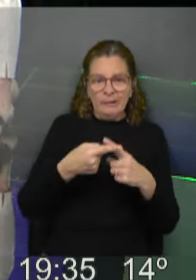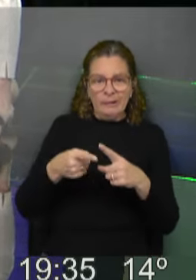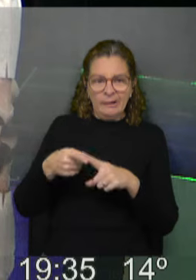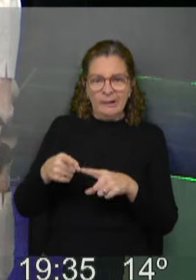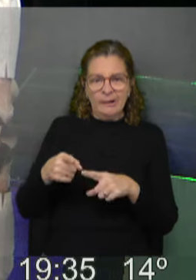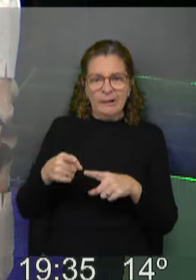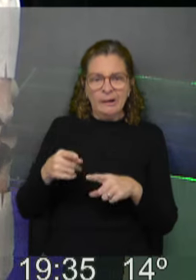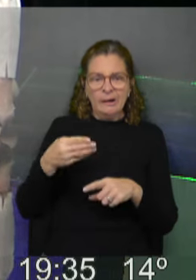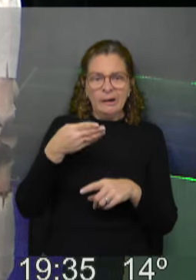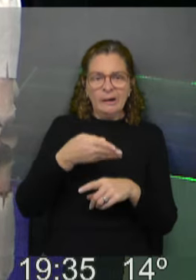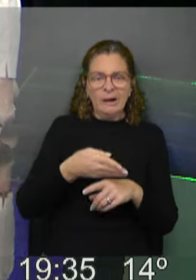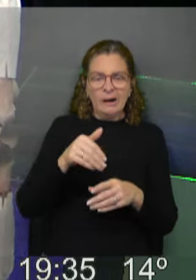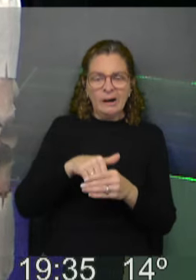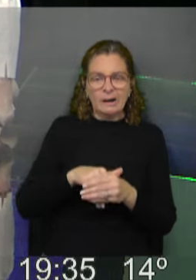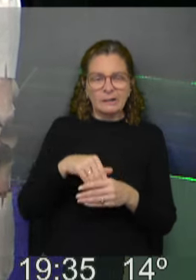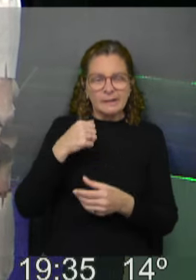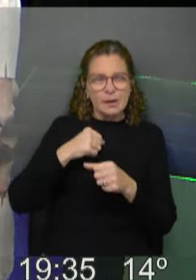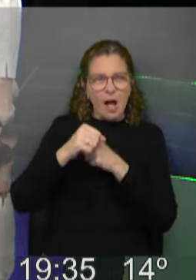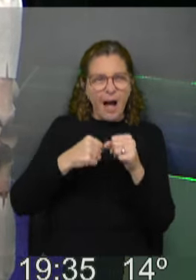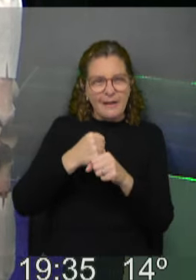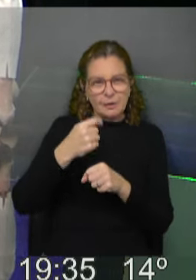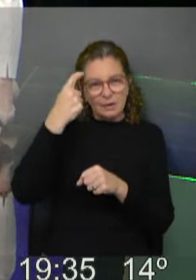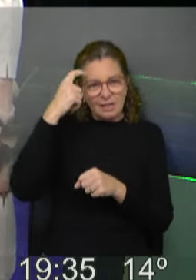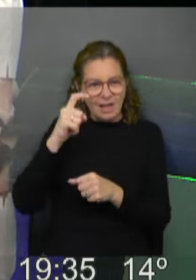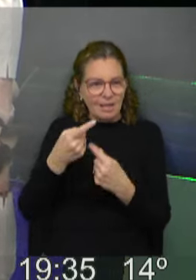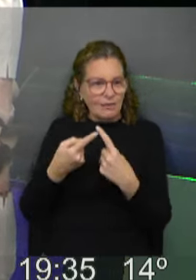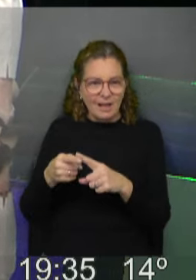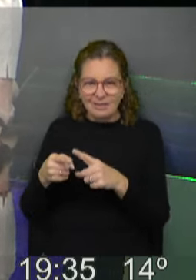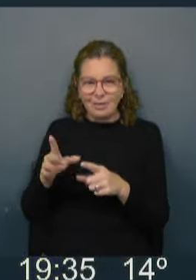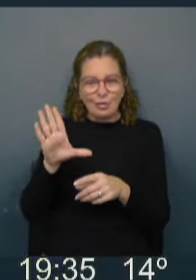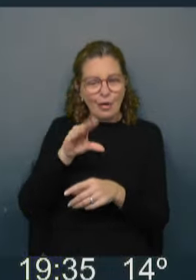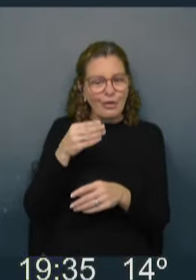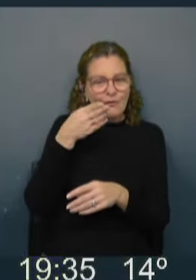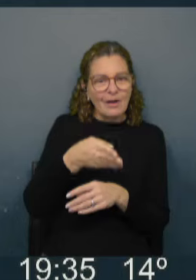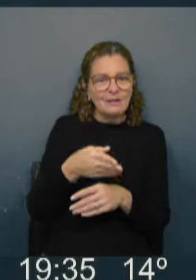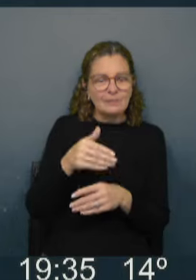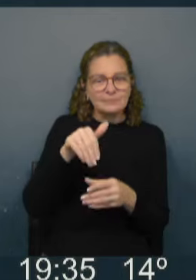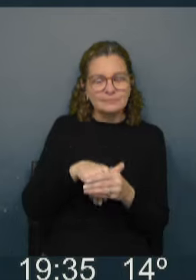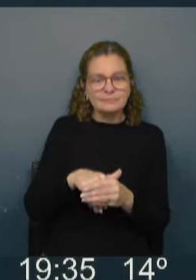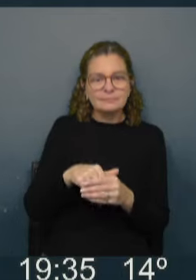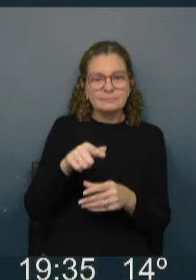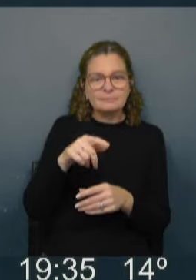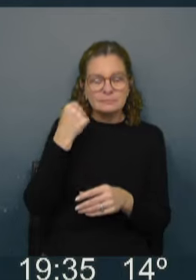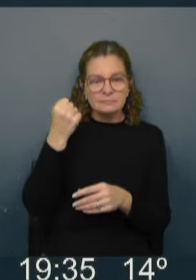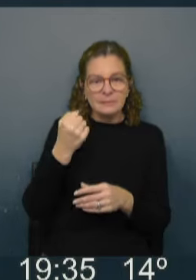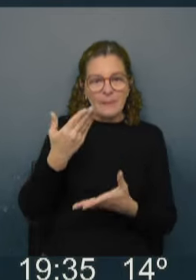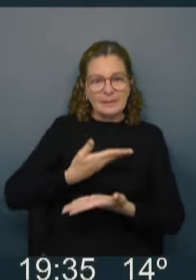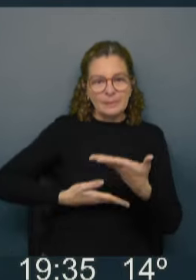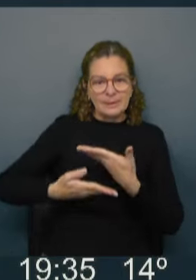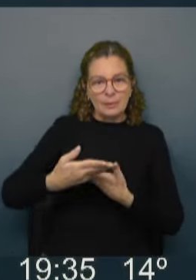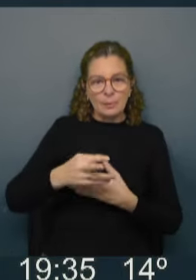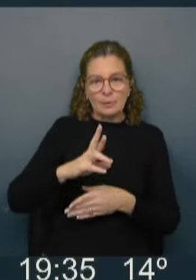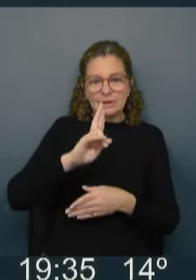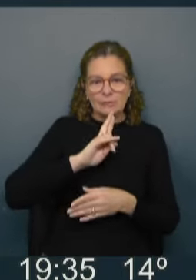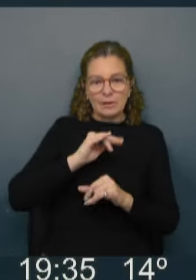perfiles etarios, ideológicos, geográficos. Es decir, todo eso pesa porque la participación tiene un efecto sobre el